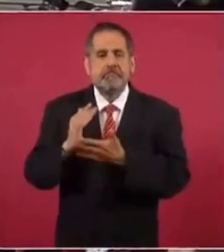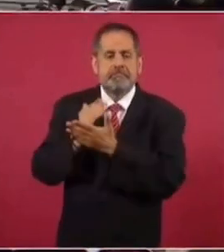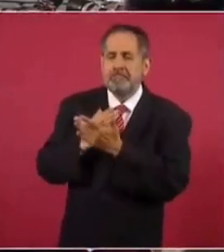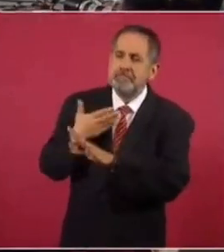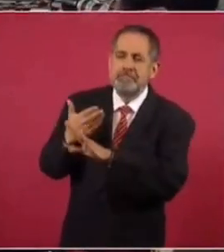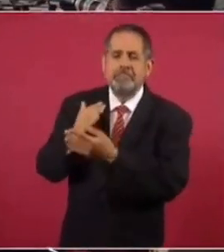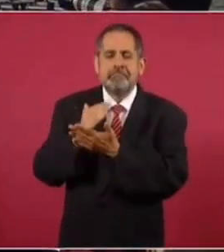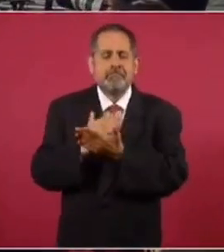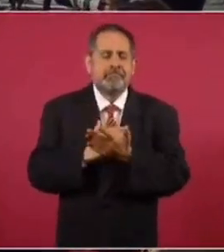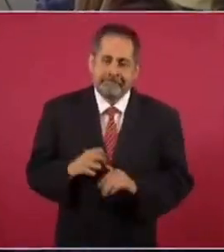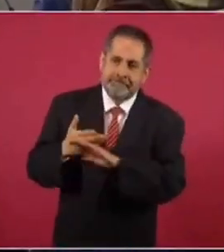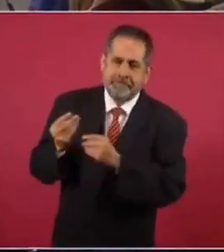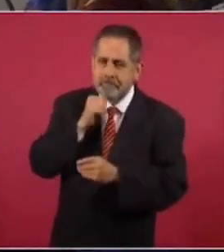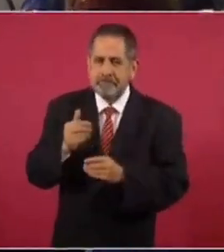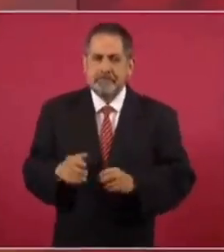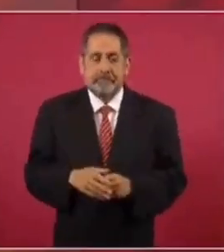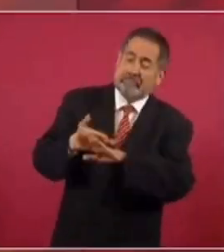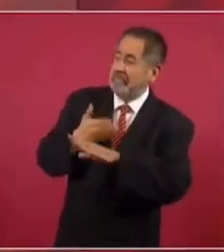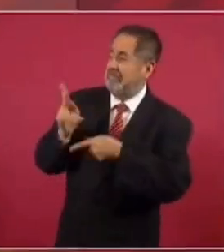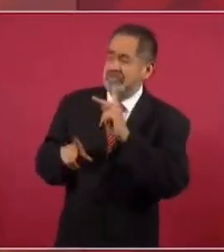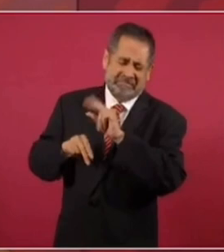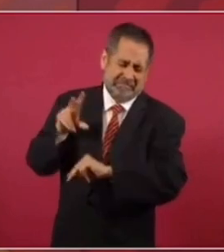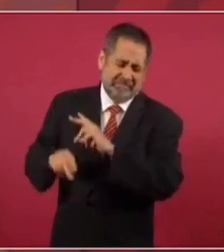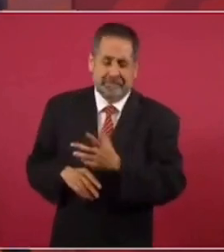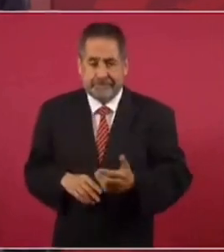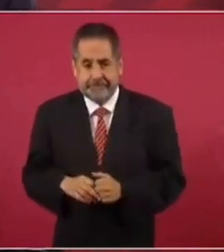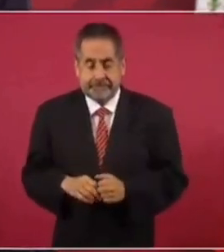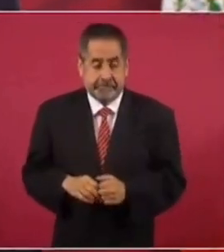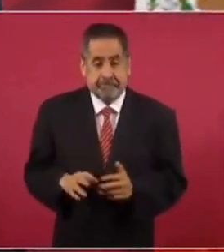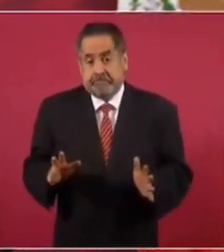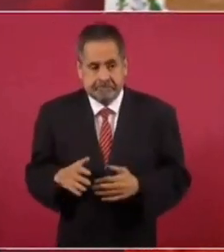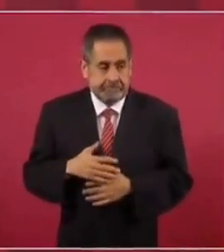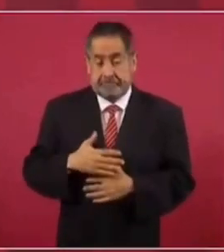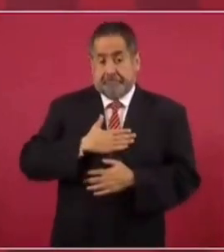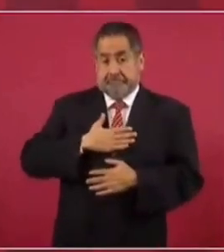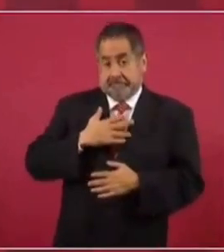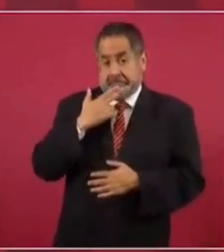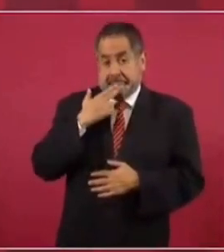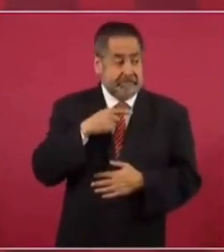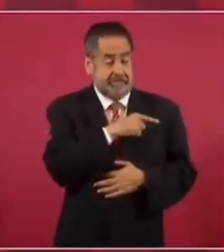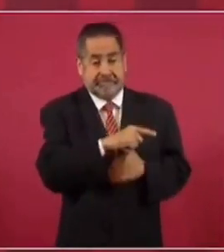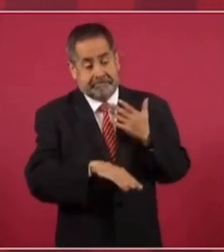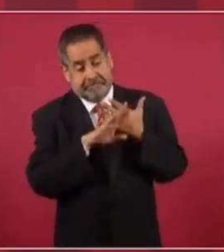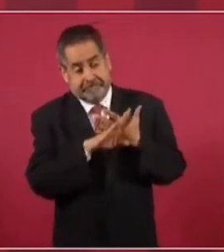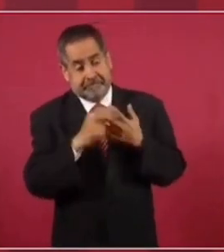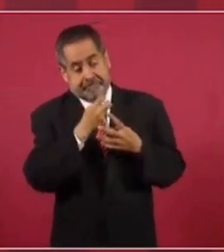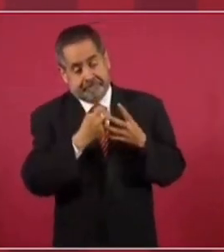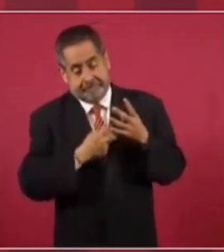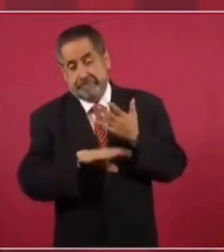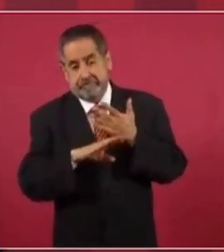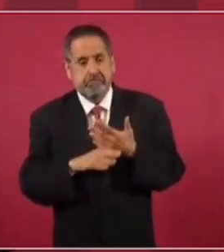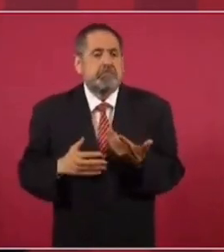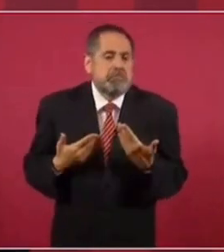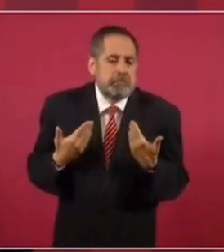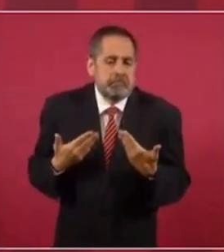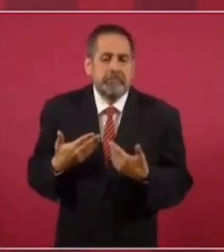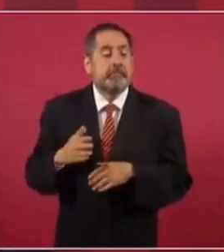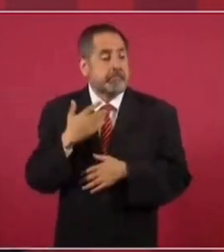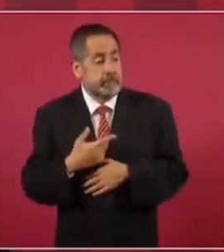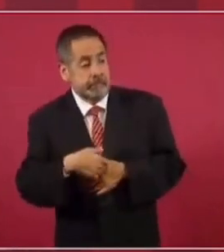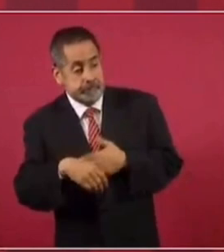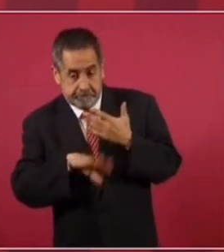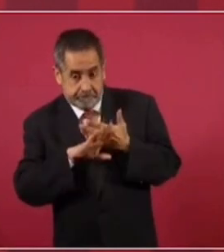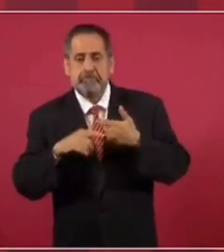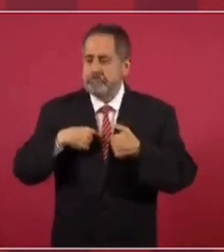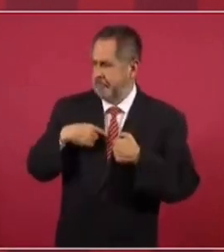en paz. Es todo. A mí me sirve porque esto permite